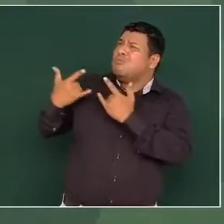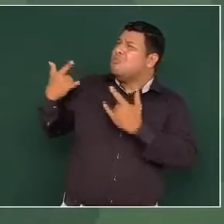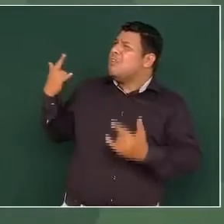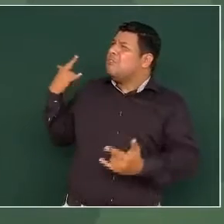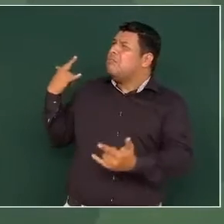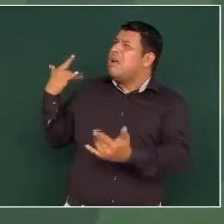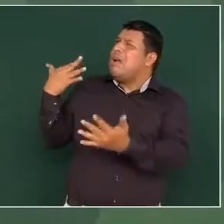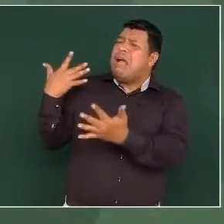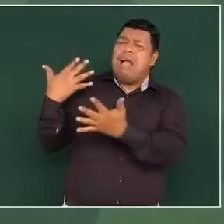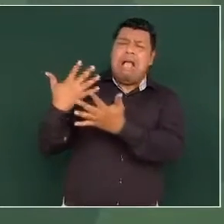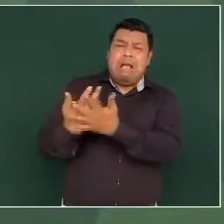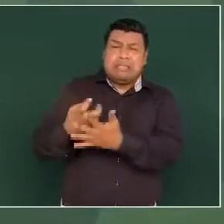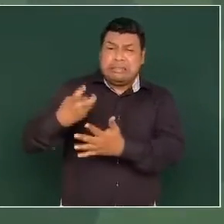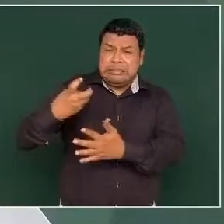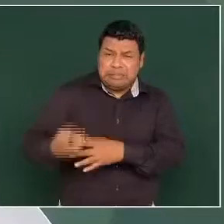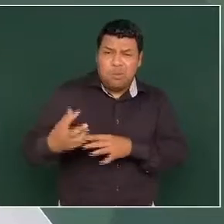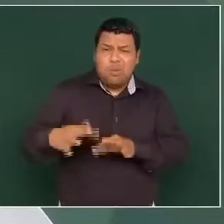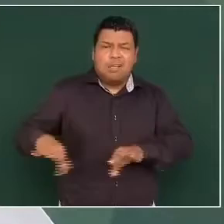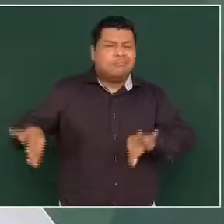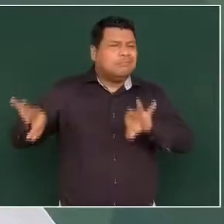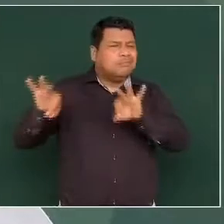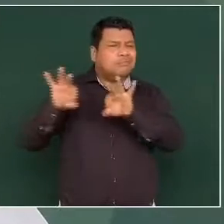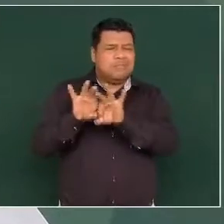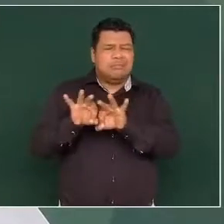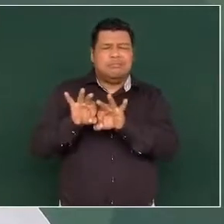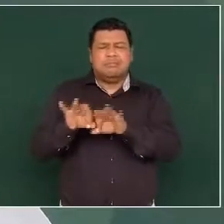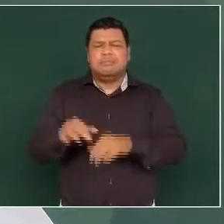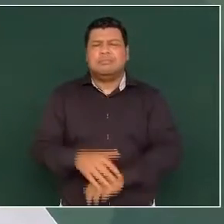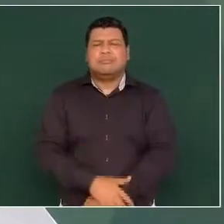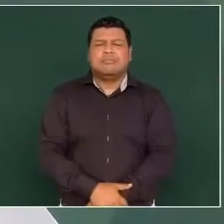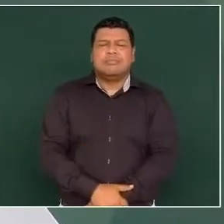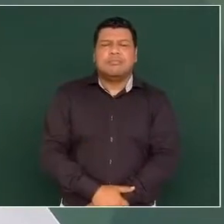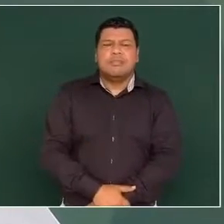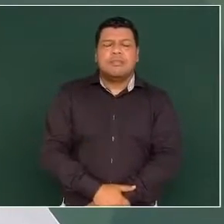importante y vamos a dar a conocer